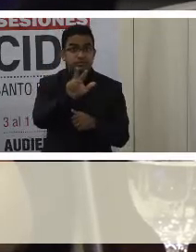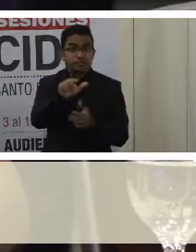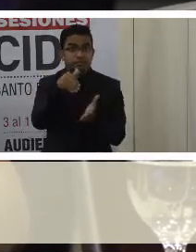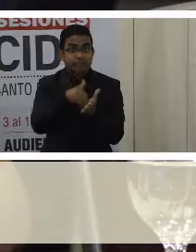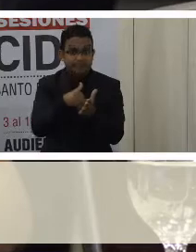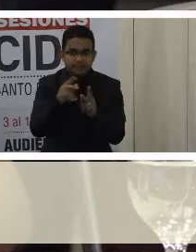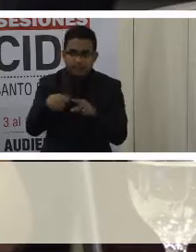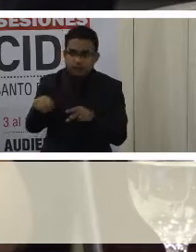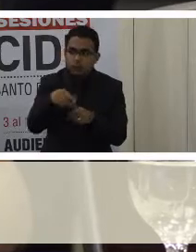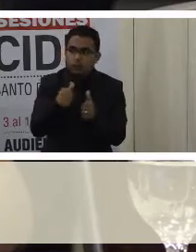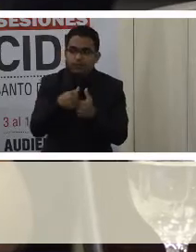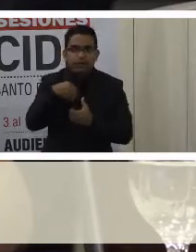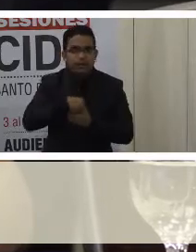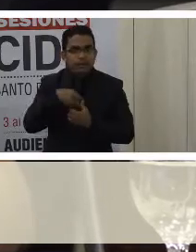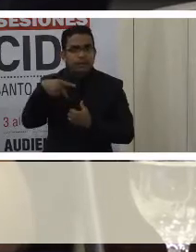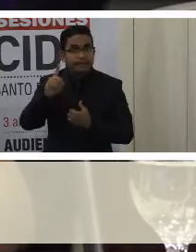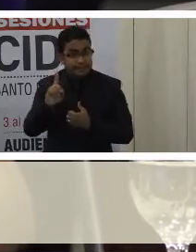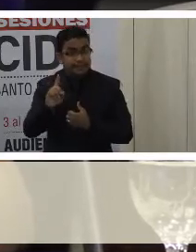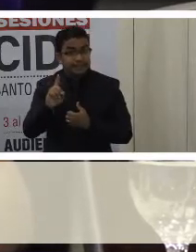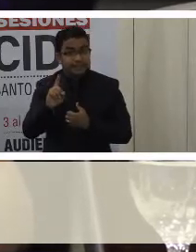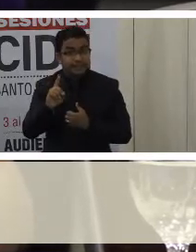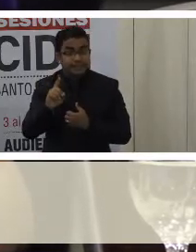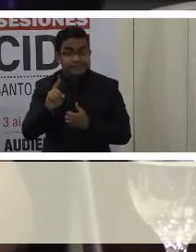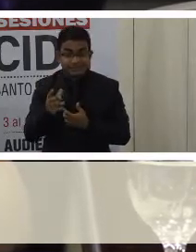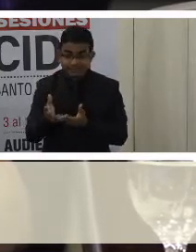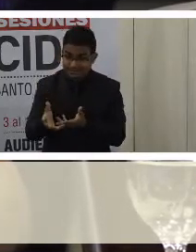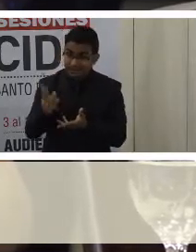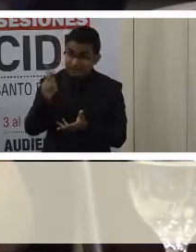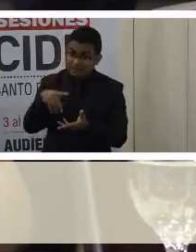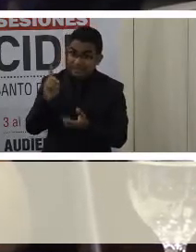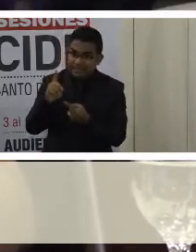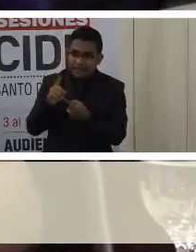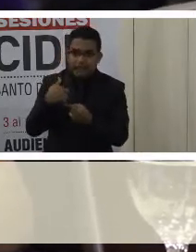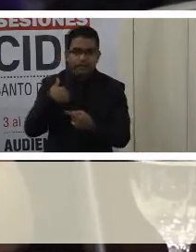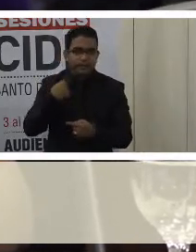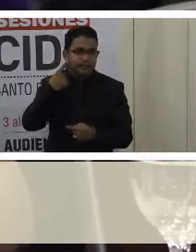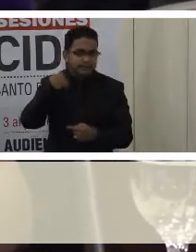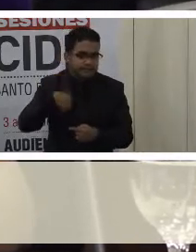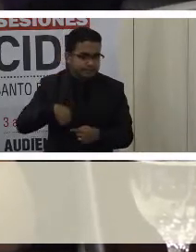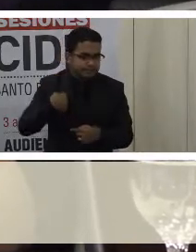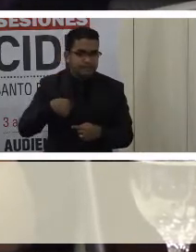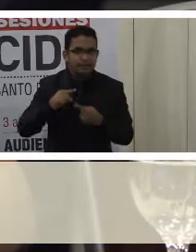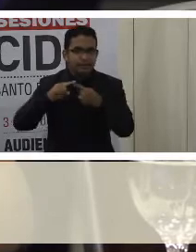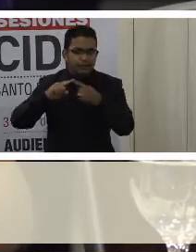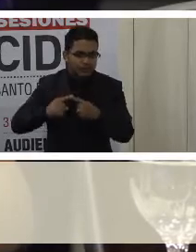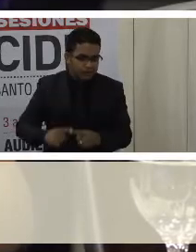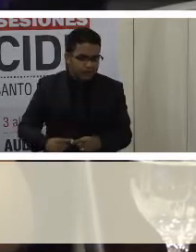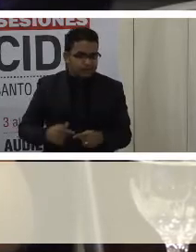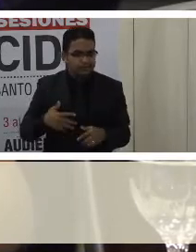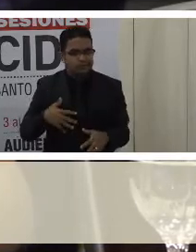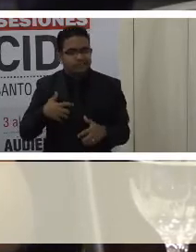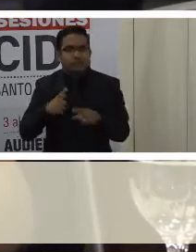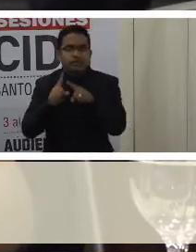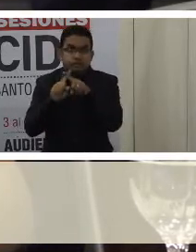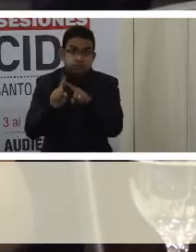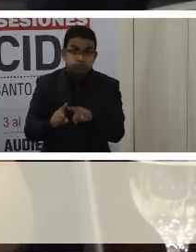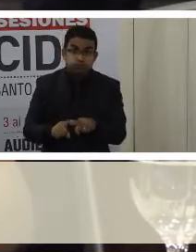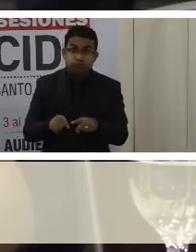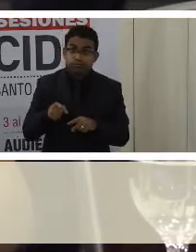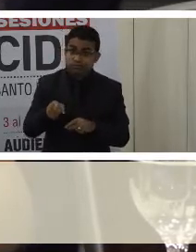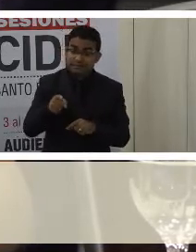pacientes que sufren esta patología, la cual se caracteriza por temblores en el cuerpo de presión. Solo debido,